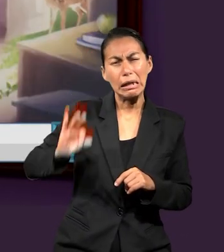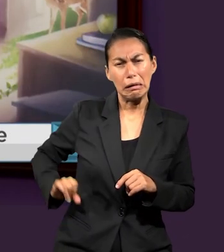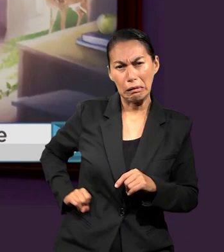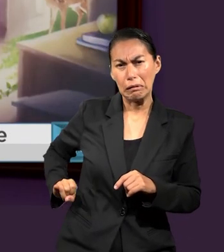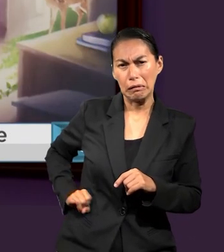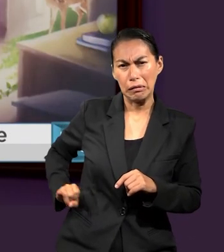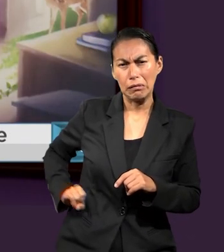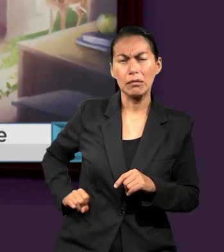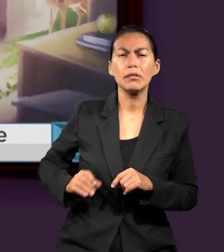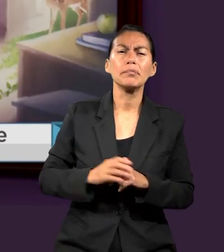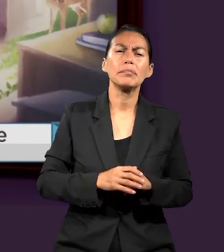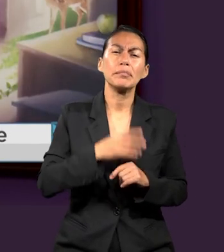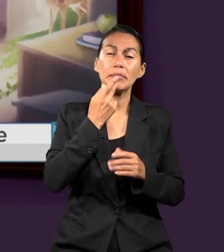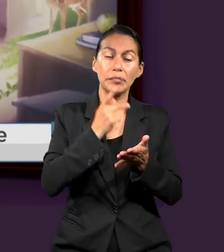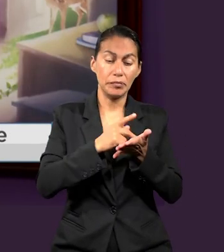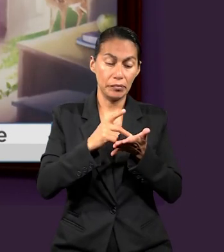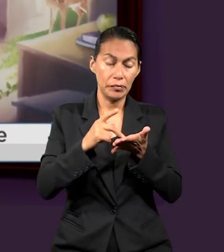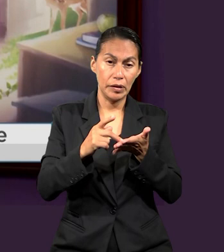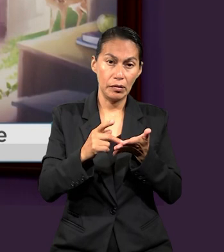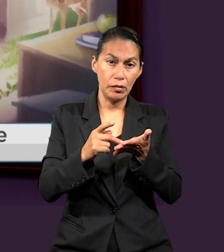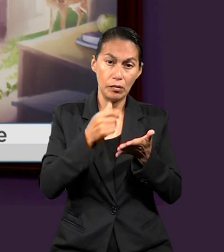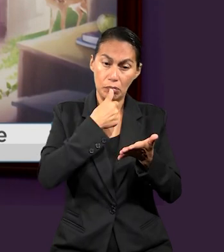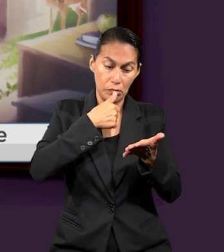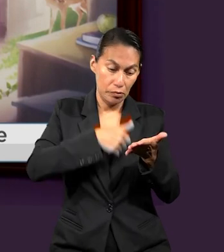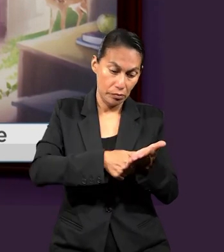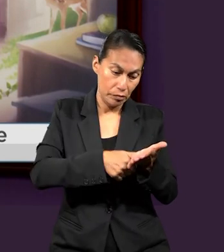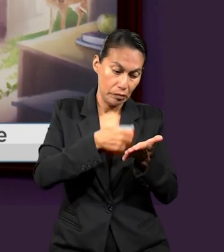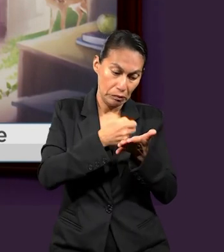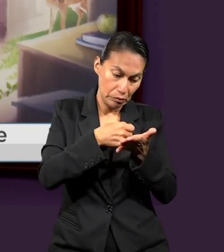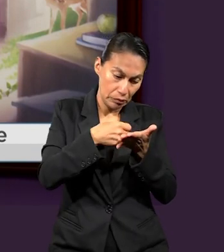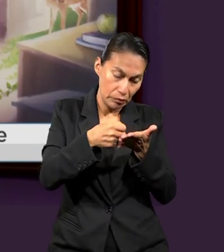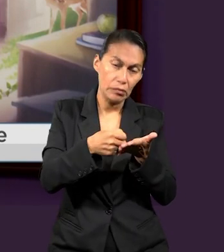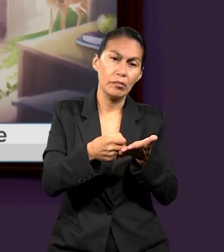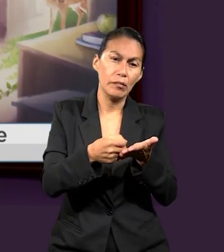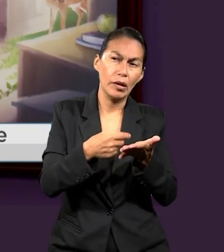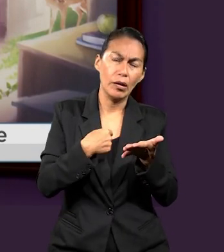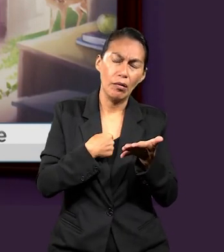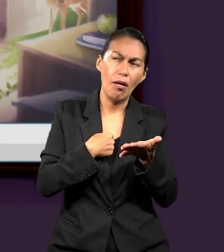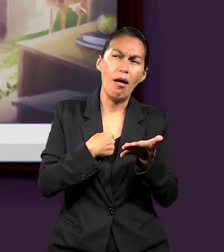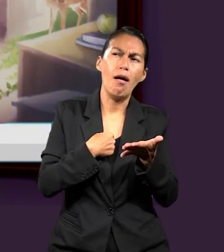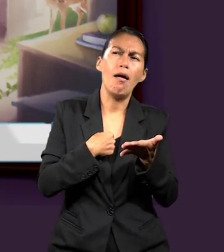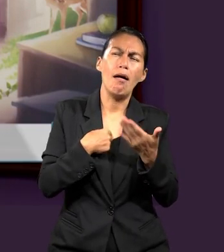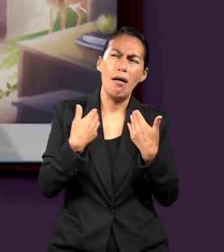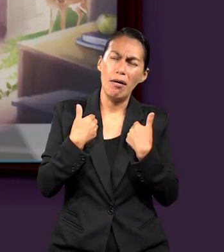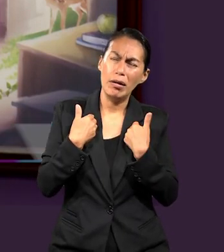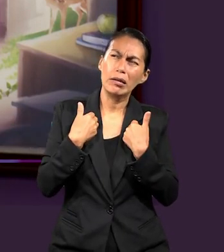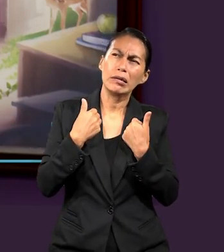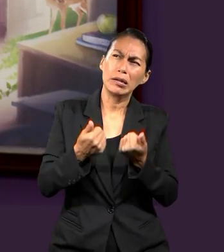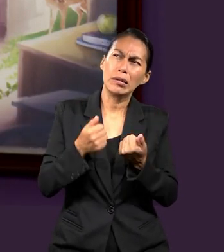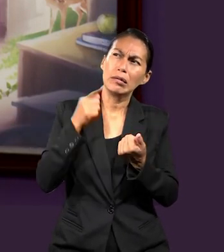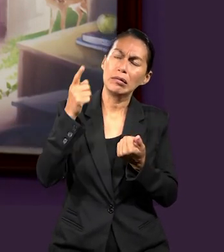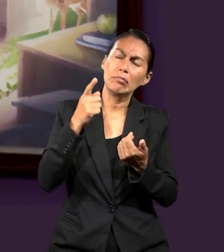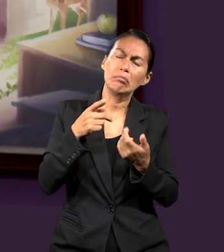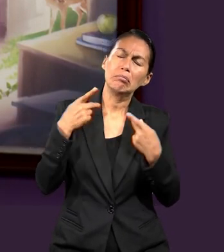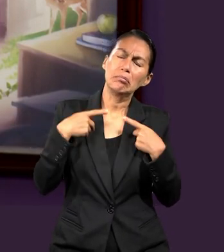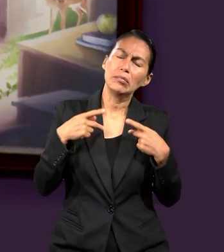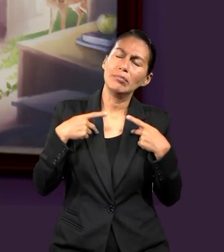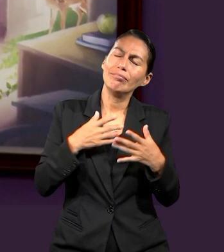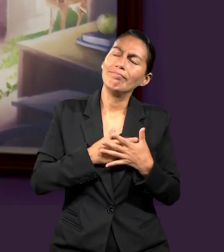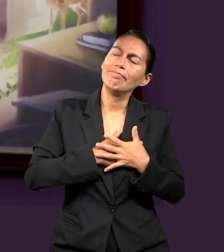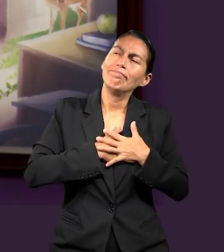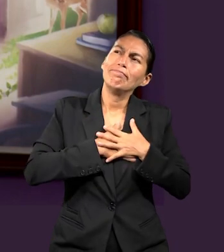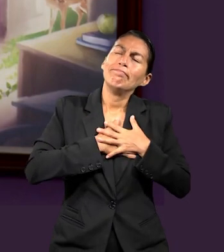y pensando precisamente en la razón por la cual escribe esta carta. Es que lo que puedo ver en él es que es una persona apasionada,